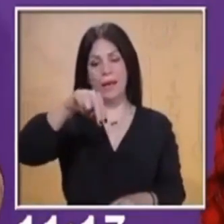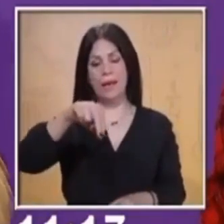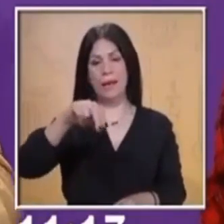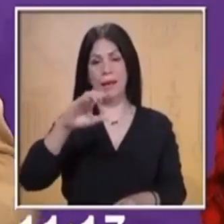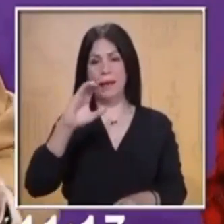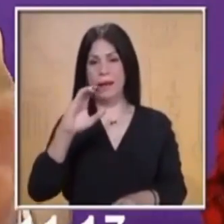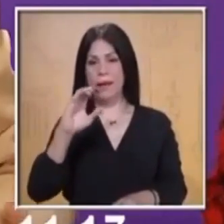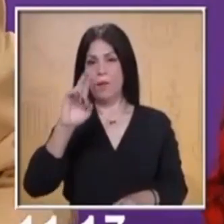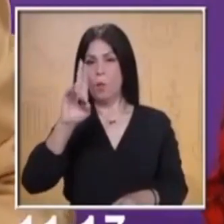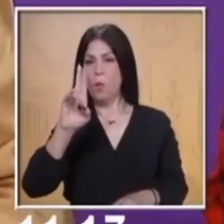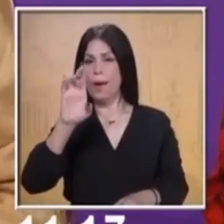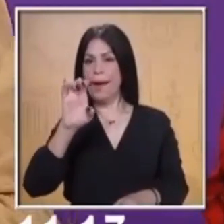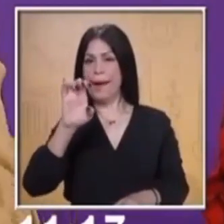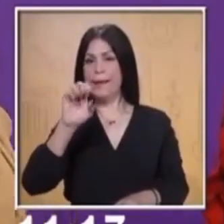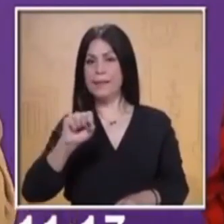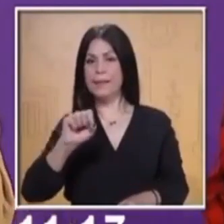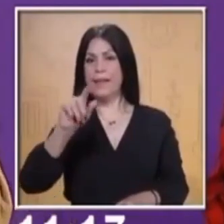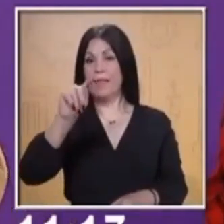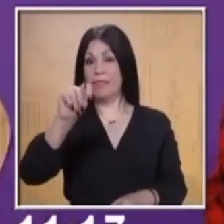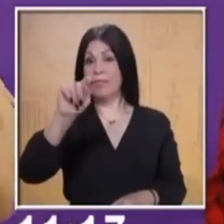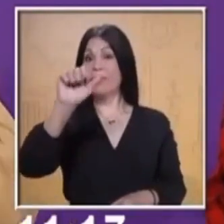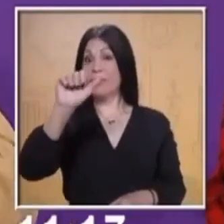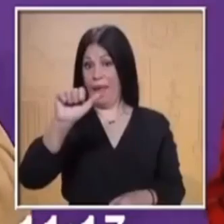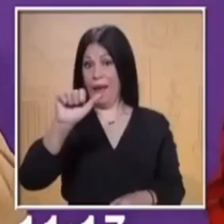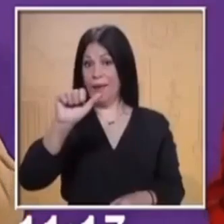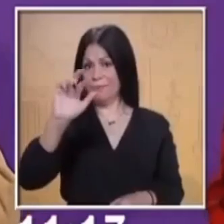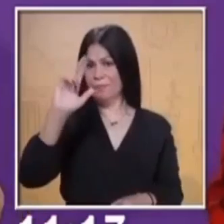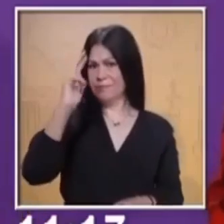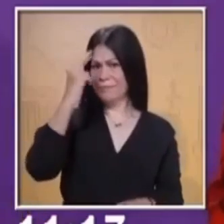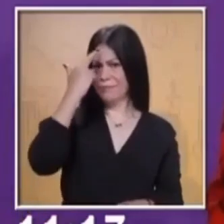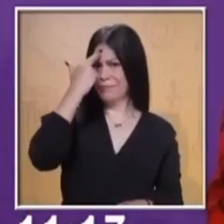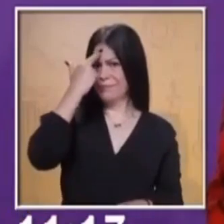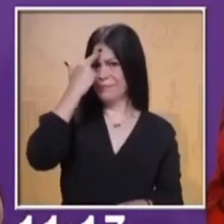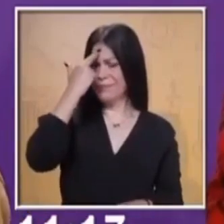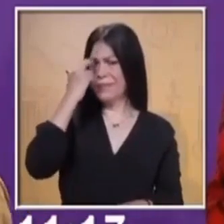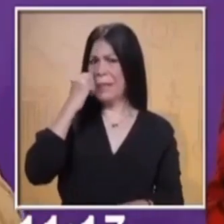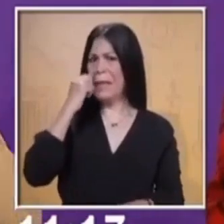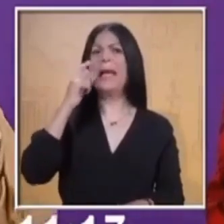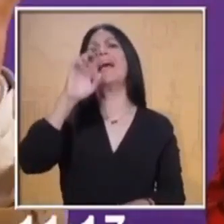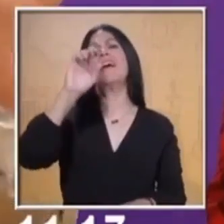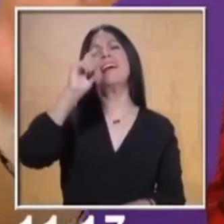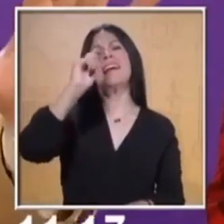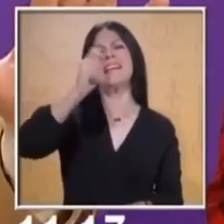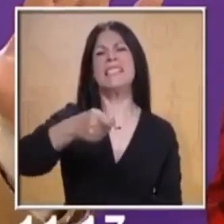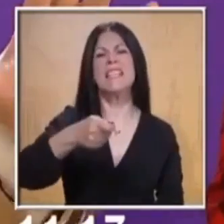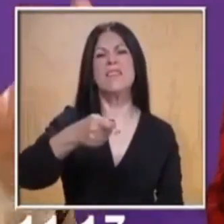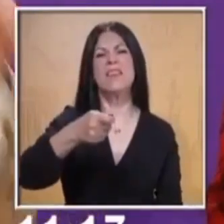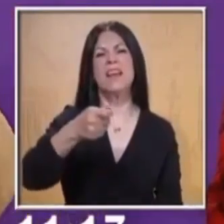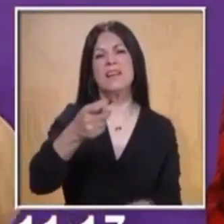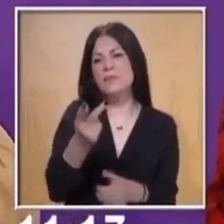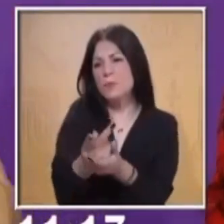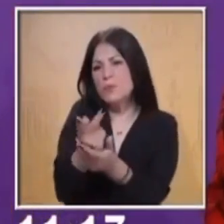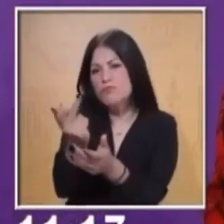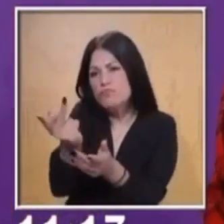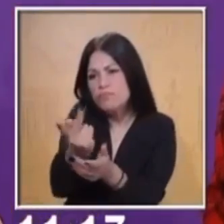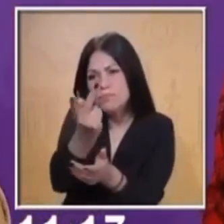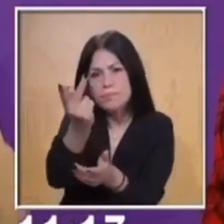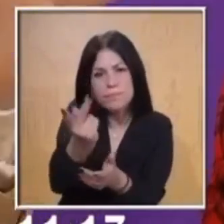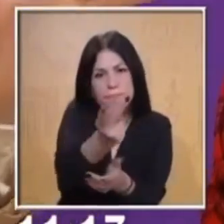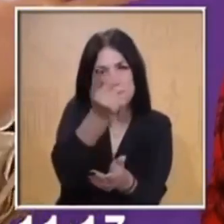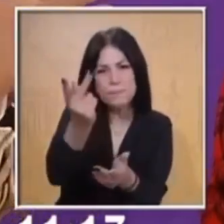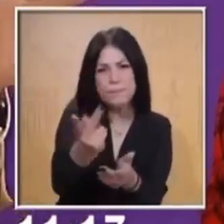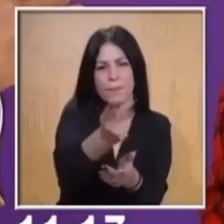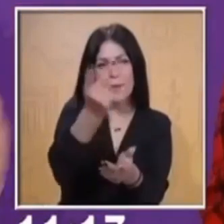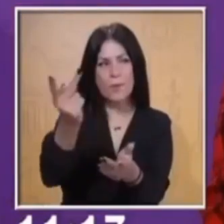viviendo en nuestro país, porque el INEGI está haciendo un censo que se realiza cada 10 años. Y este censo es una